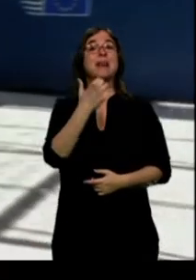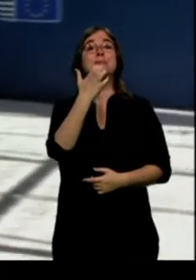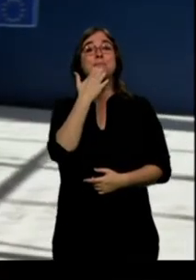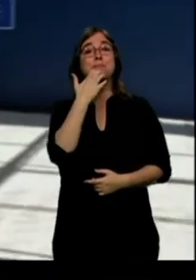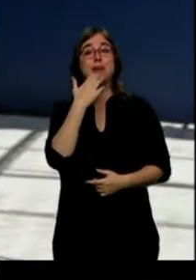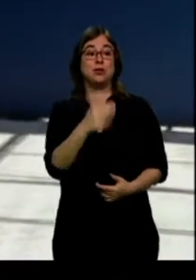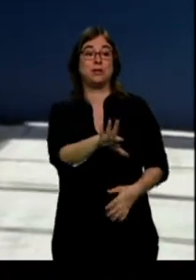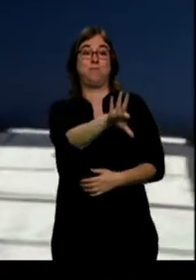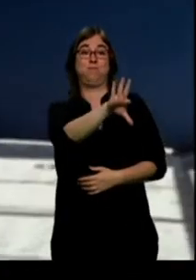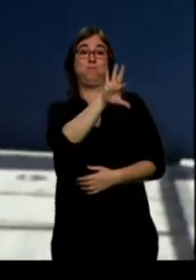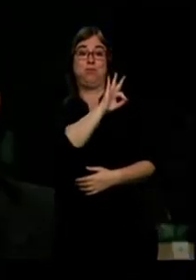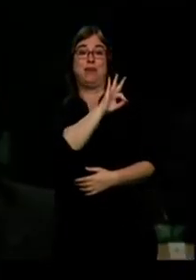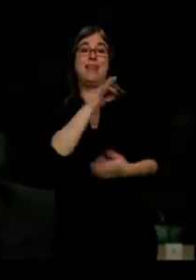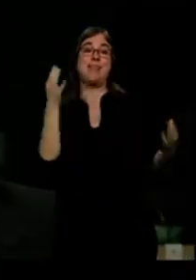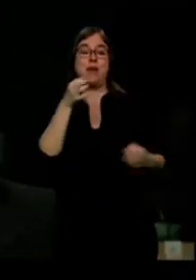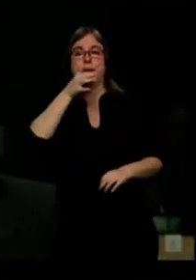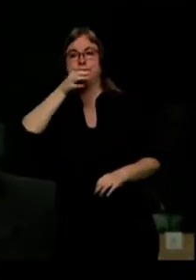tendría que dejar de ser ministro.